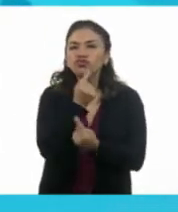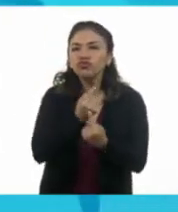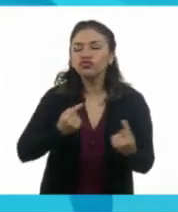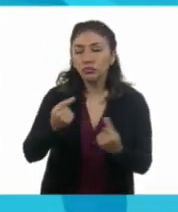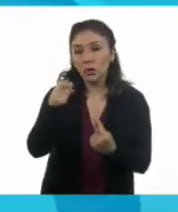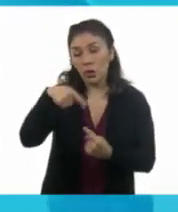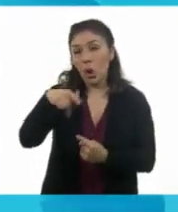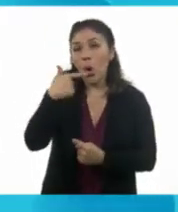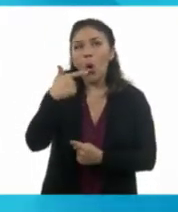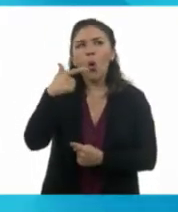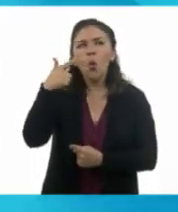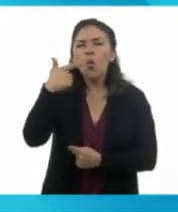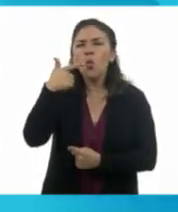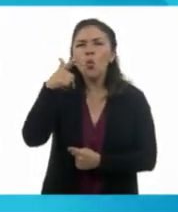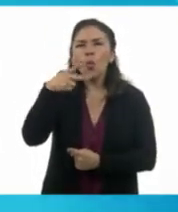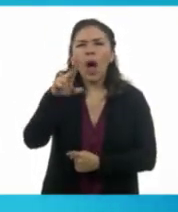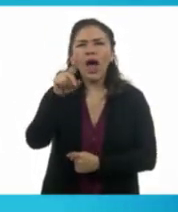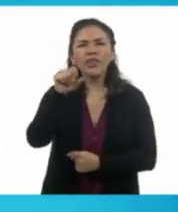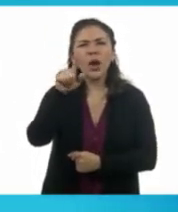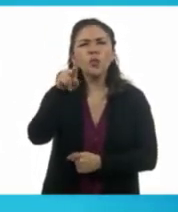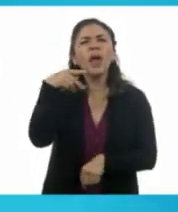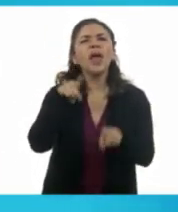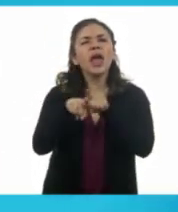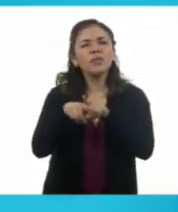anotaron. Guadalupe, ¿cuántos hermanos tiene?